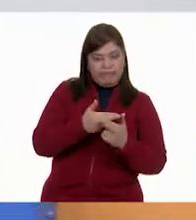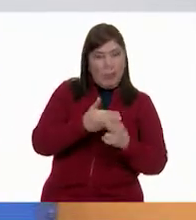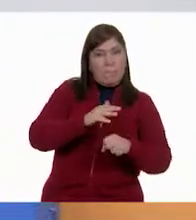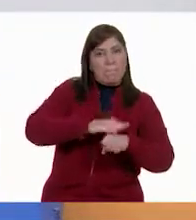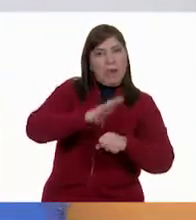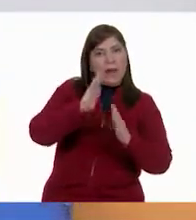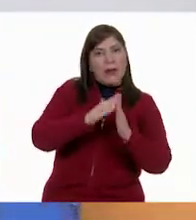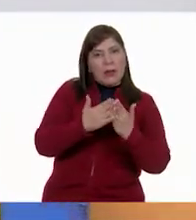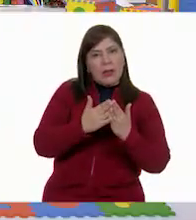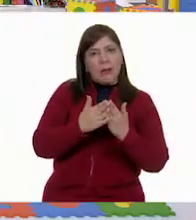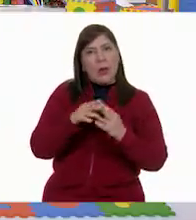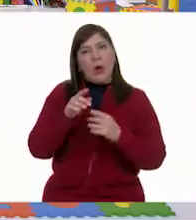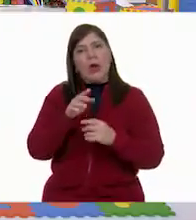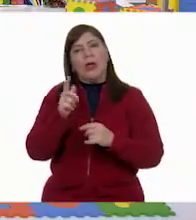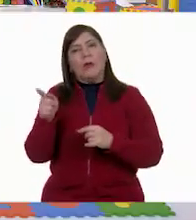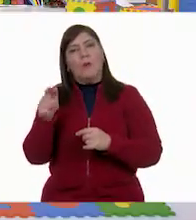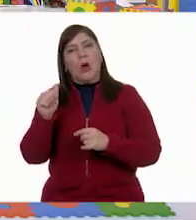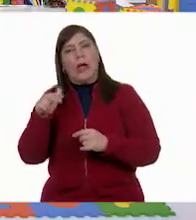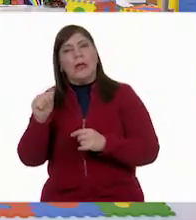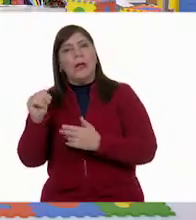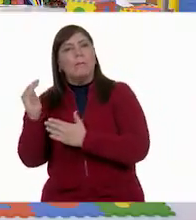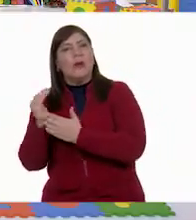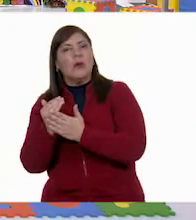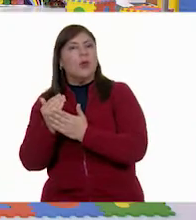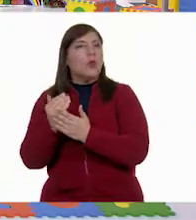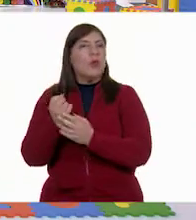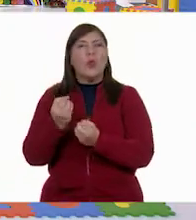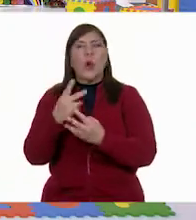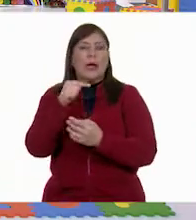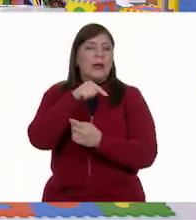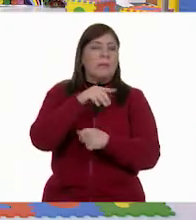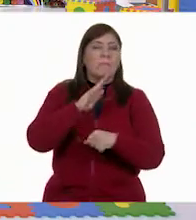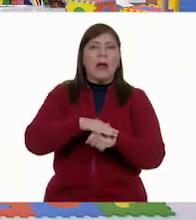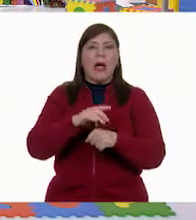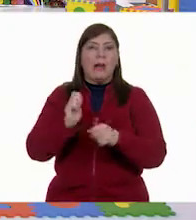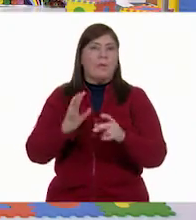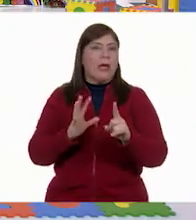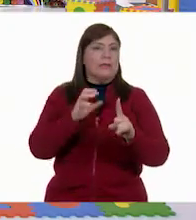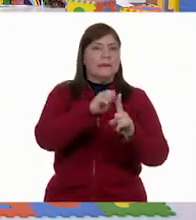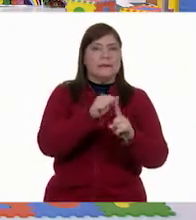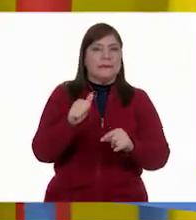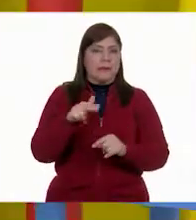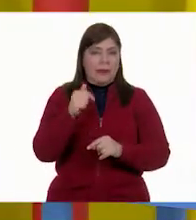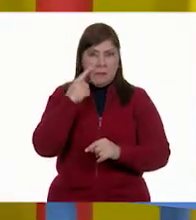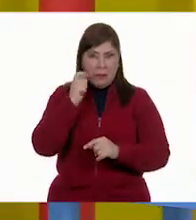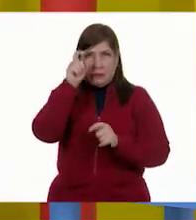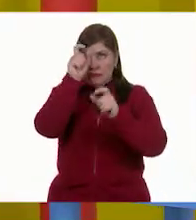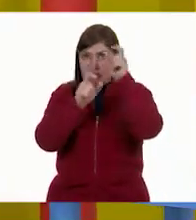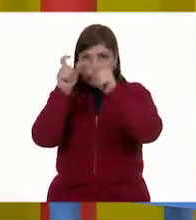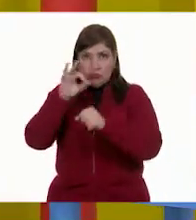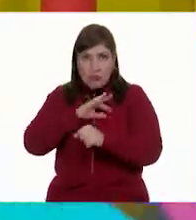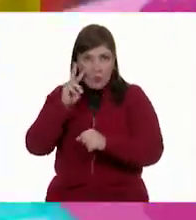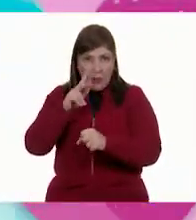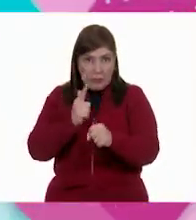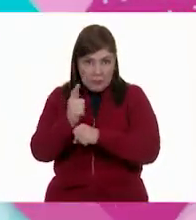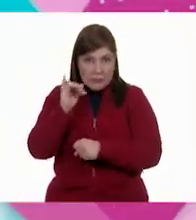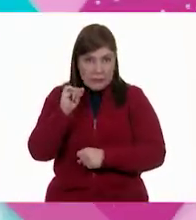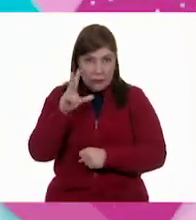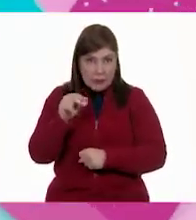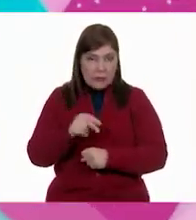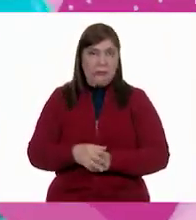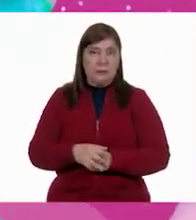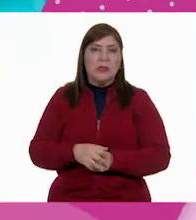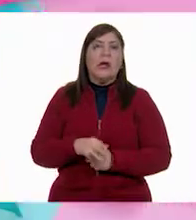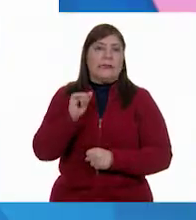¿Cuántos libros más tiene Luisa que Ana? Muy bien. ¿Eso se puede saber con nuestra gráfica de barras? ¿Sí se puede?